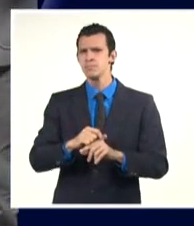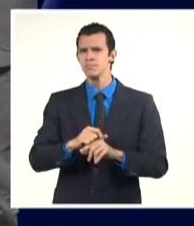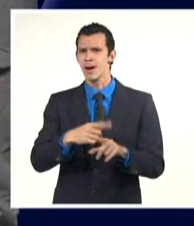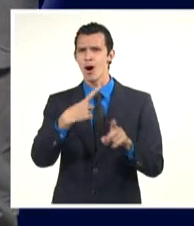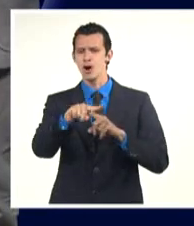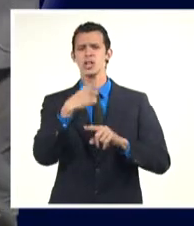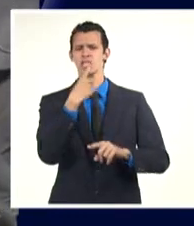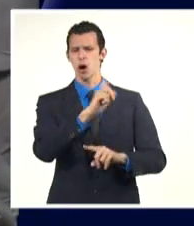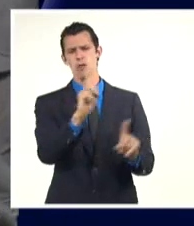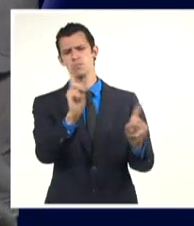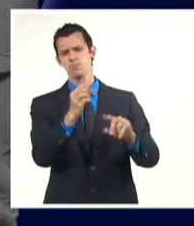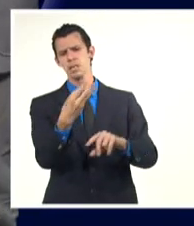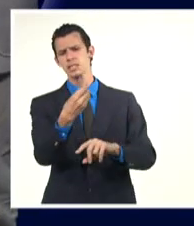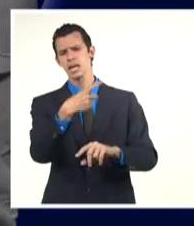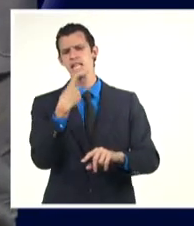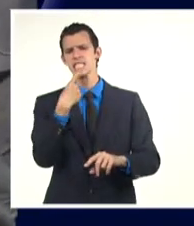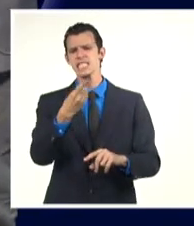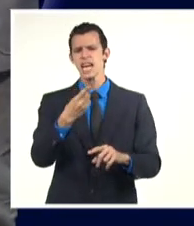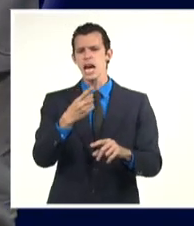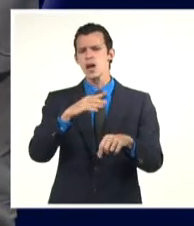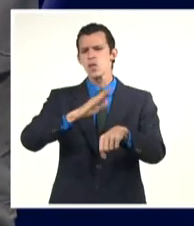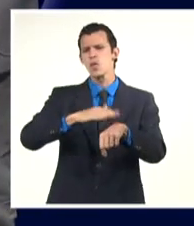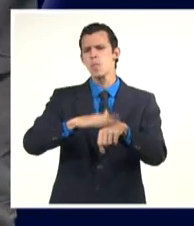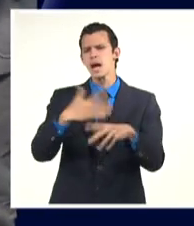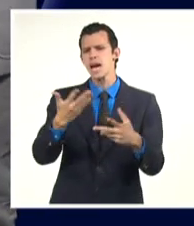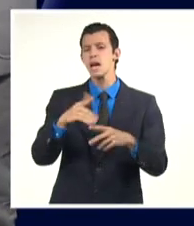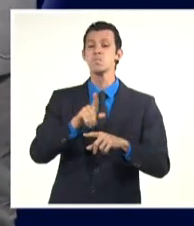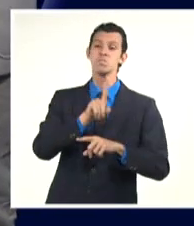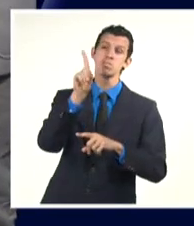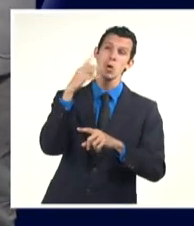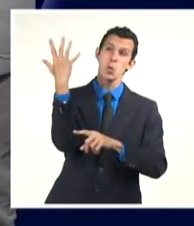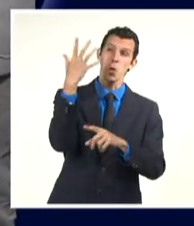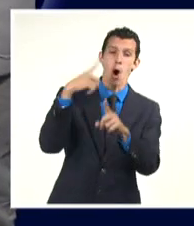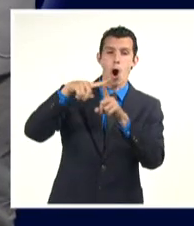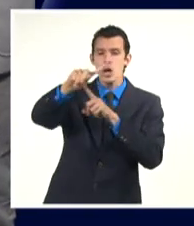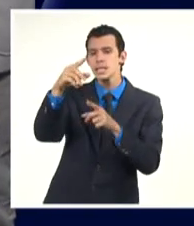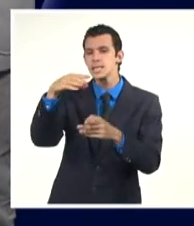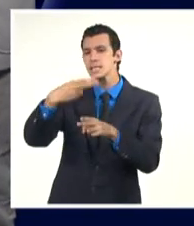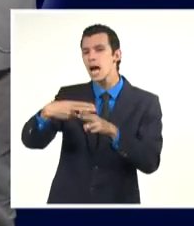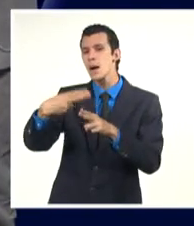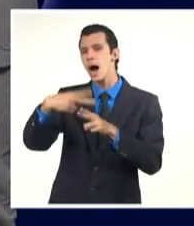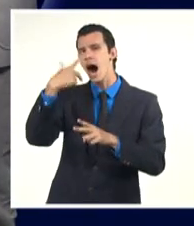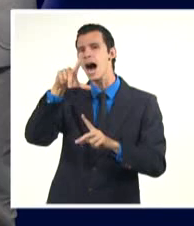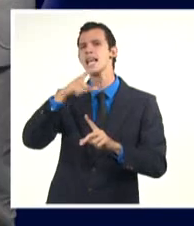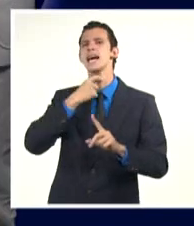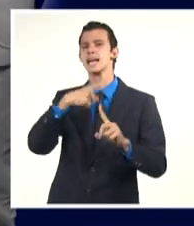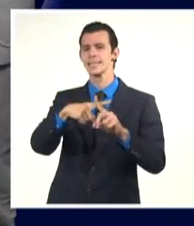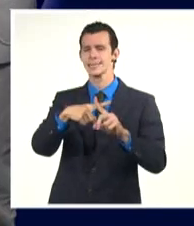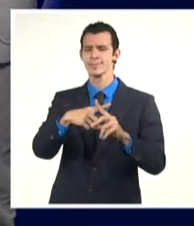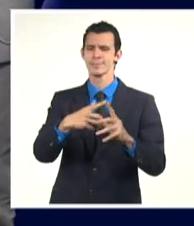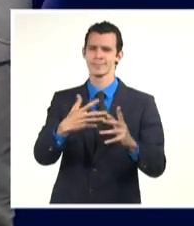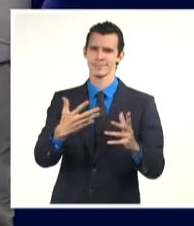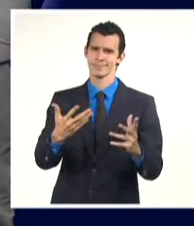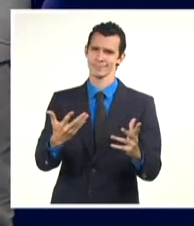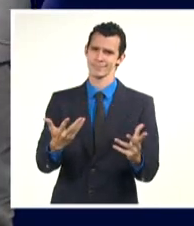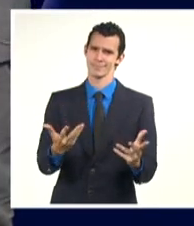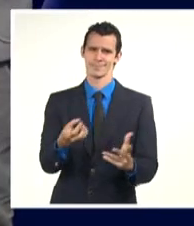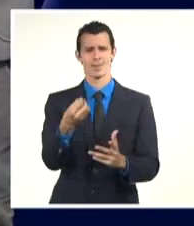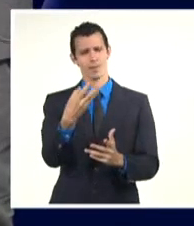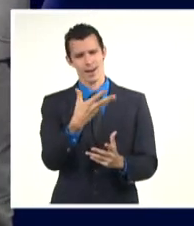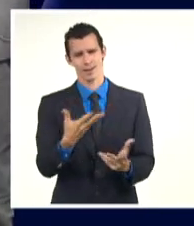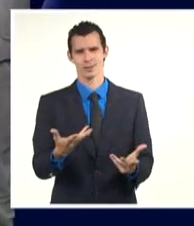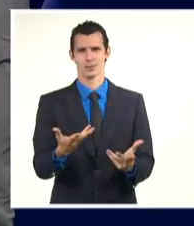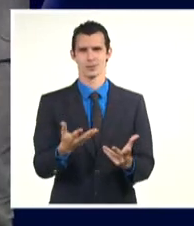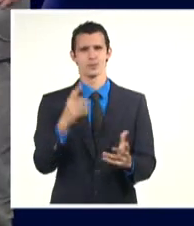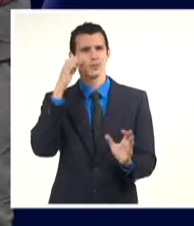realidad surgió en pleno Atlántico en esta pasada madrugada. No, no fue nada más que una